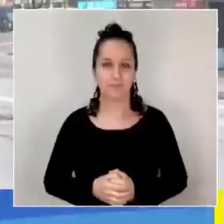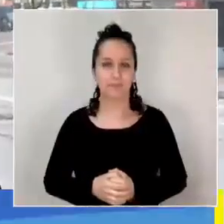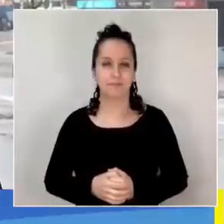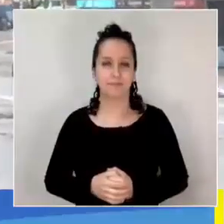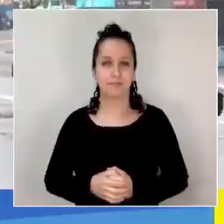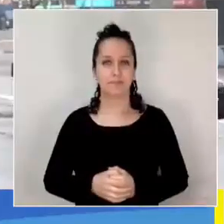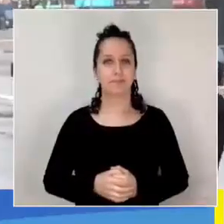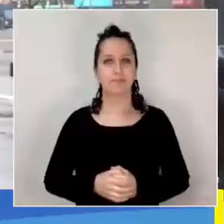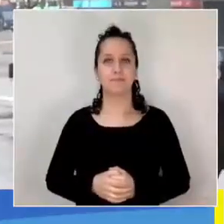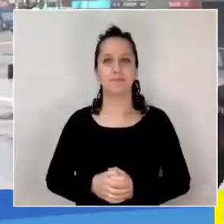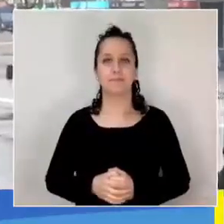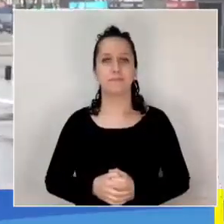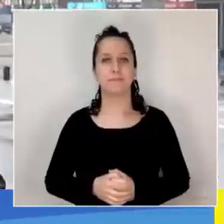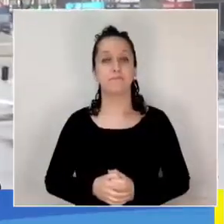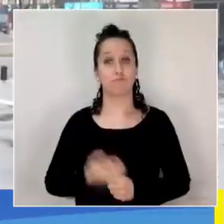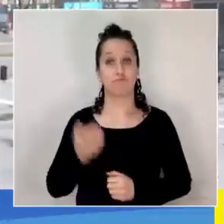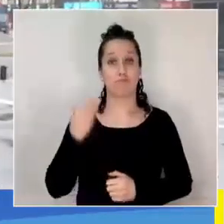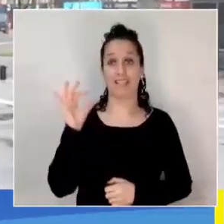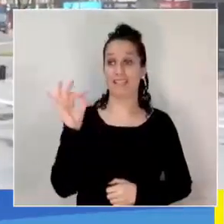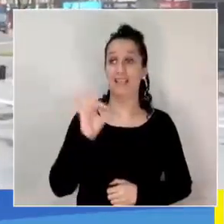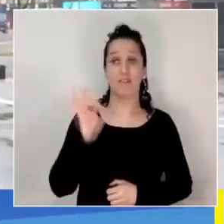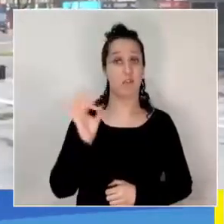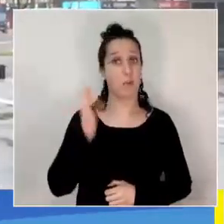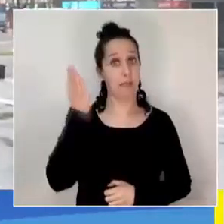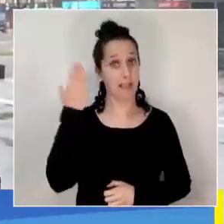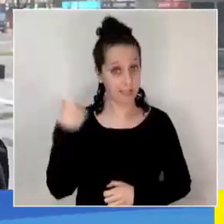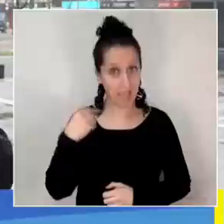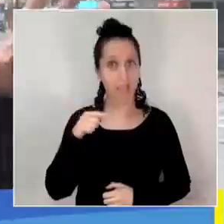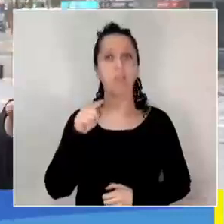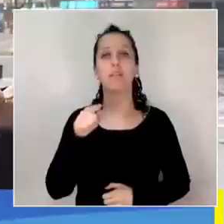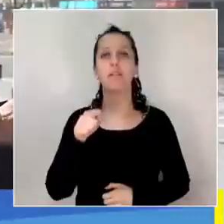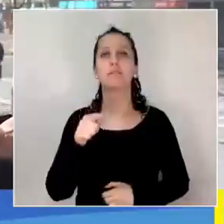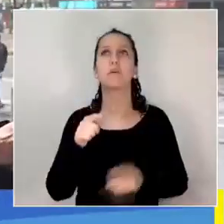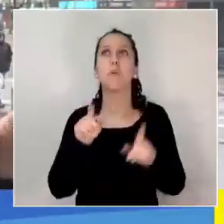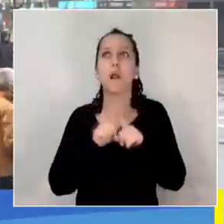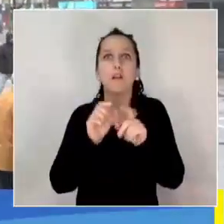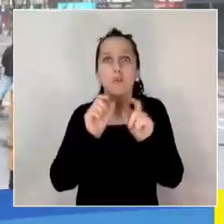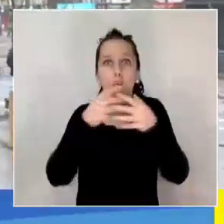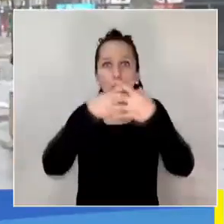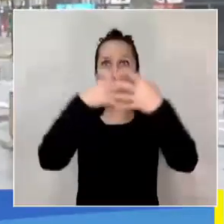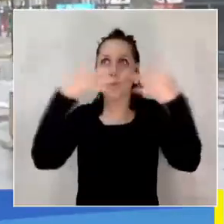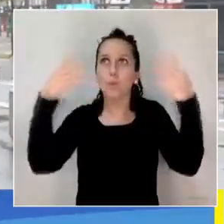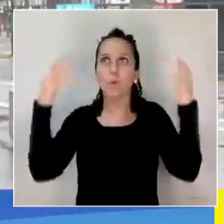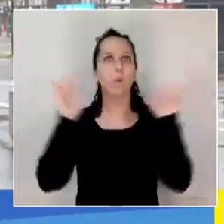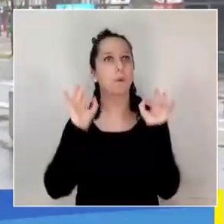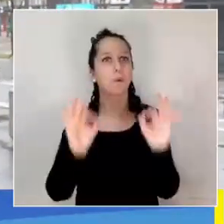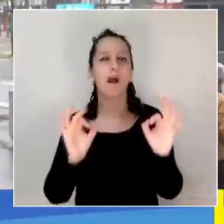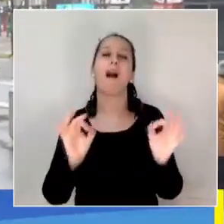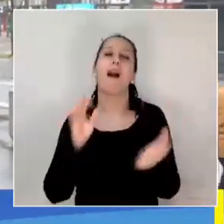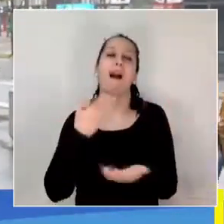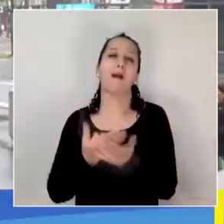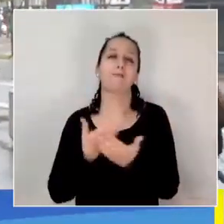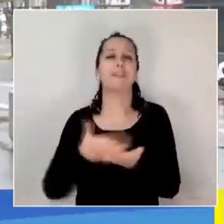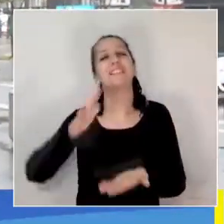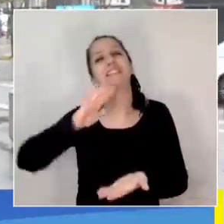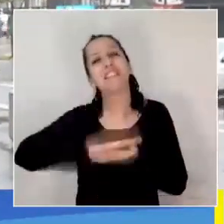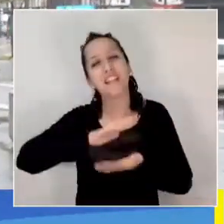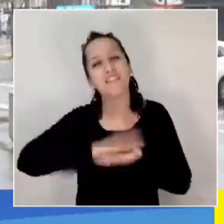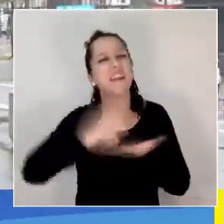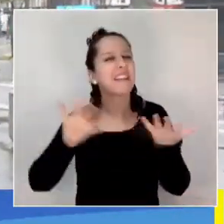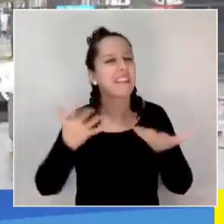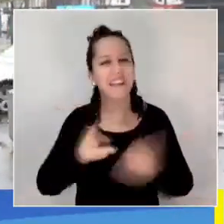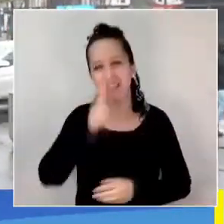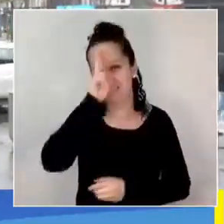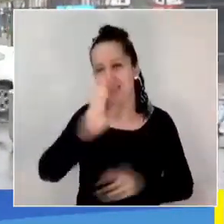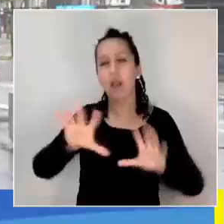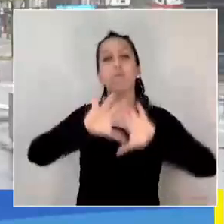Y el día sábado pasado, día que tuvimos una ventana de buen tiempo, aprovechamos de celebrar el Día Mundial de